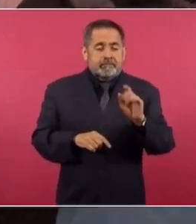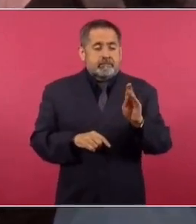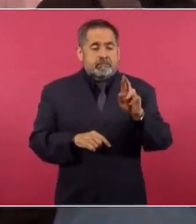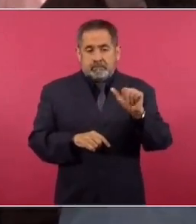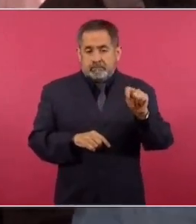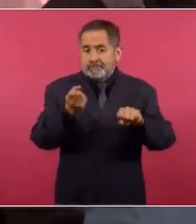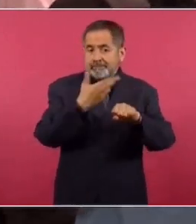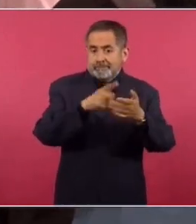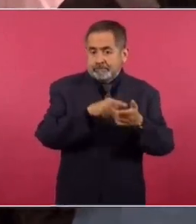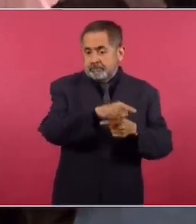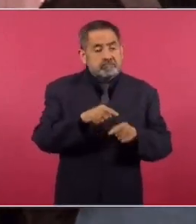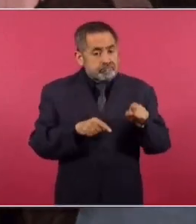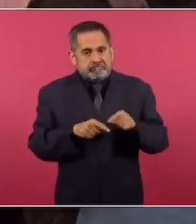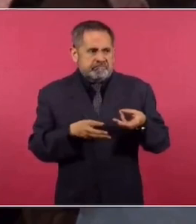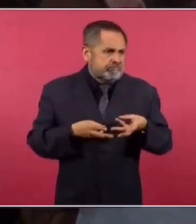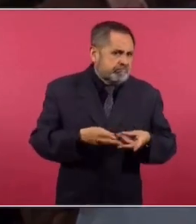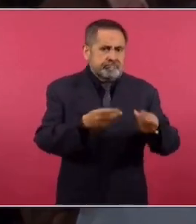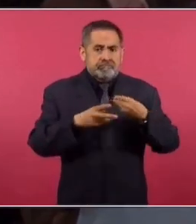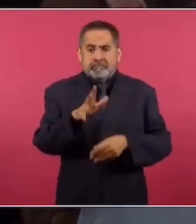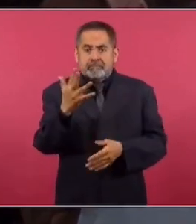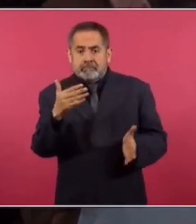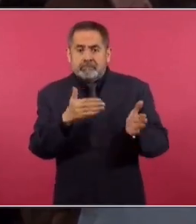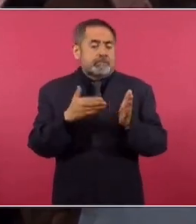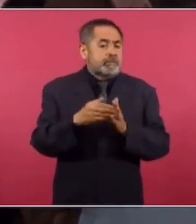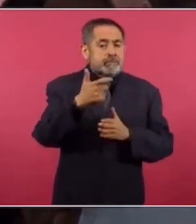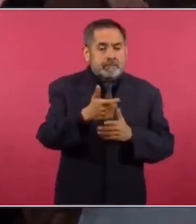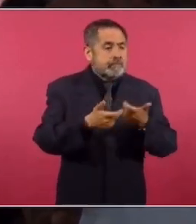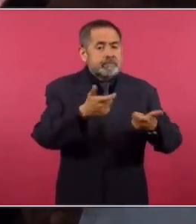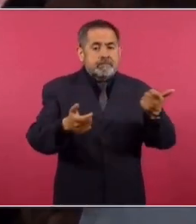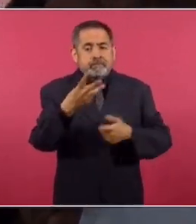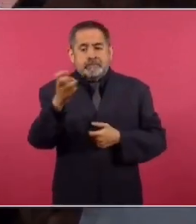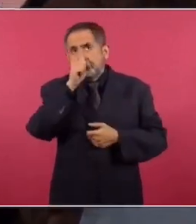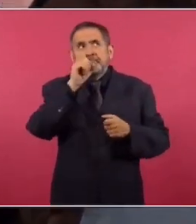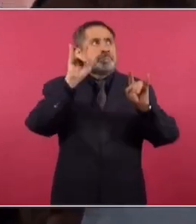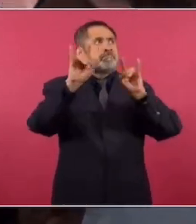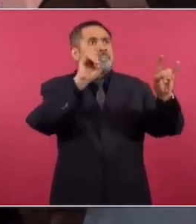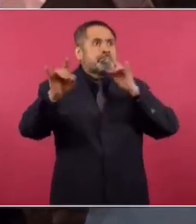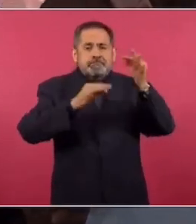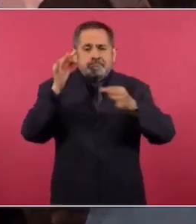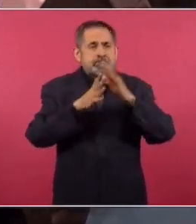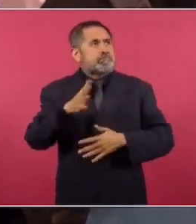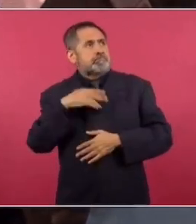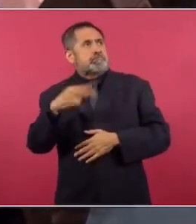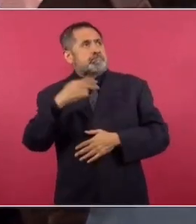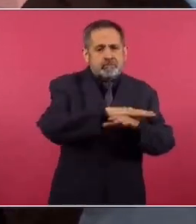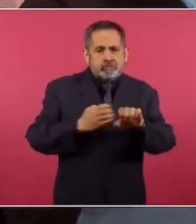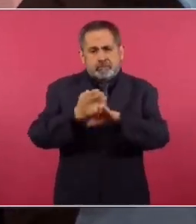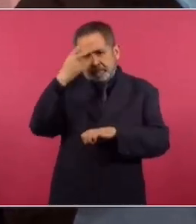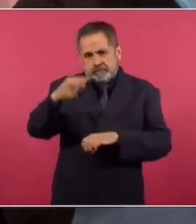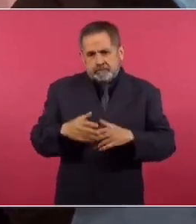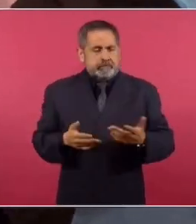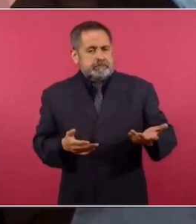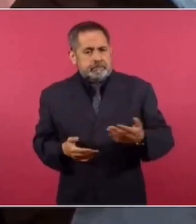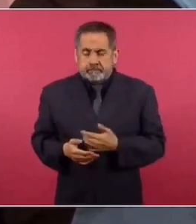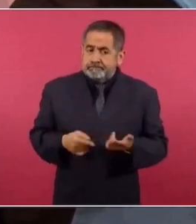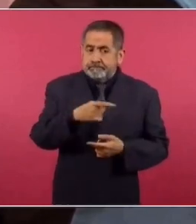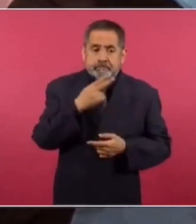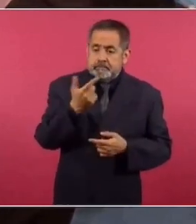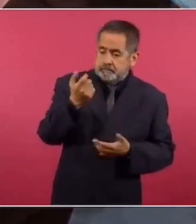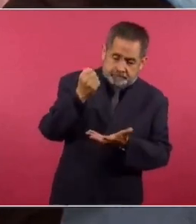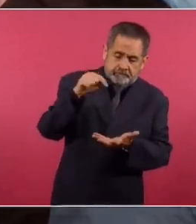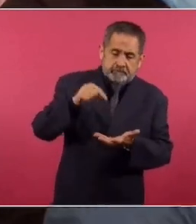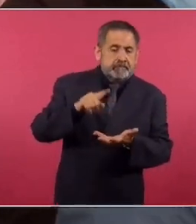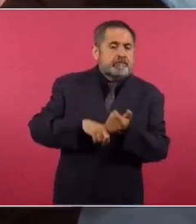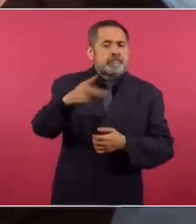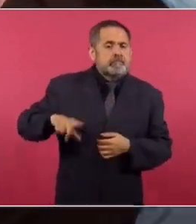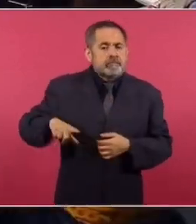en Funciones, ha estado gastando 50 millones de pesos en 300 espectaculares con su nombre y su rostro. Y pues obviamente está utilizando los